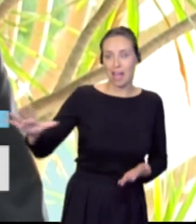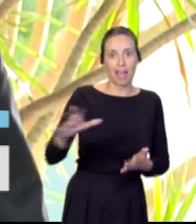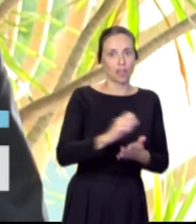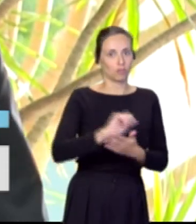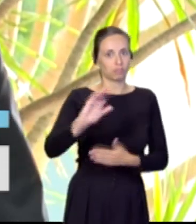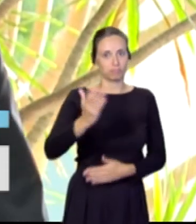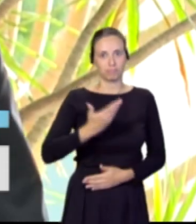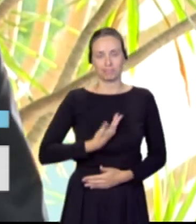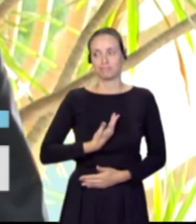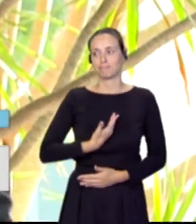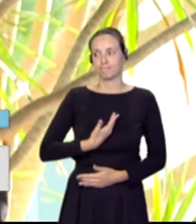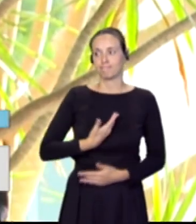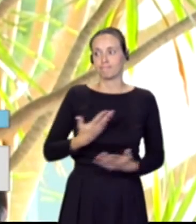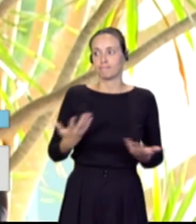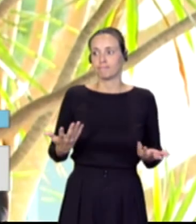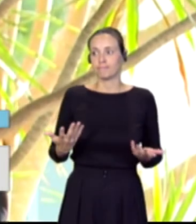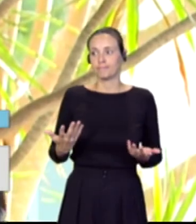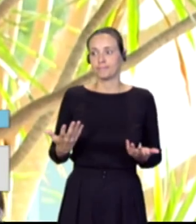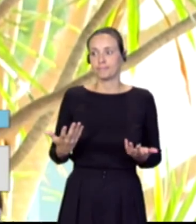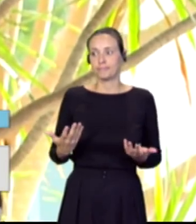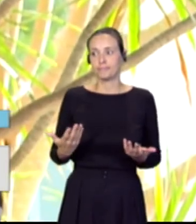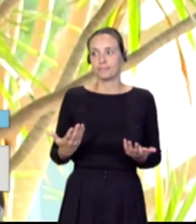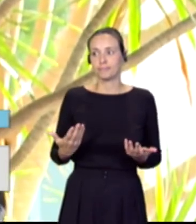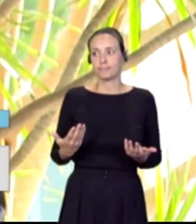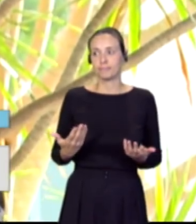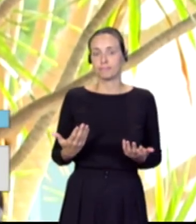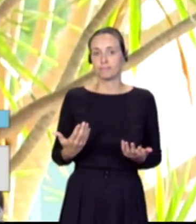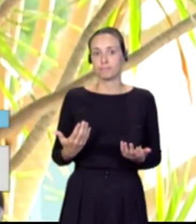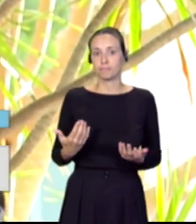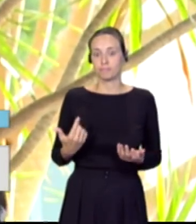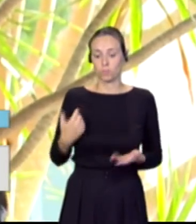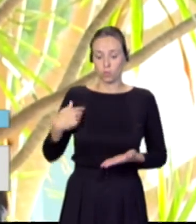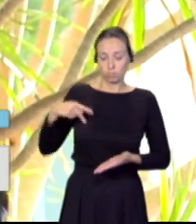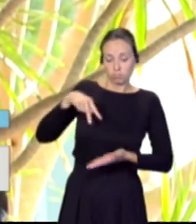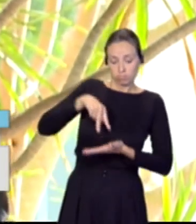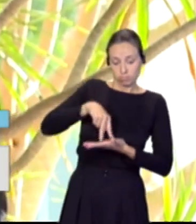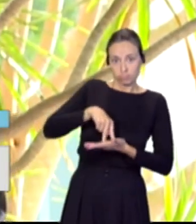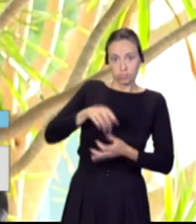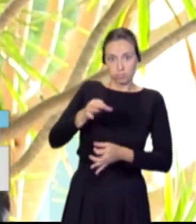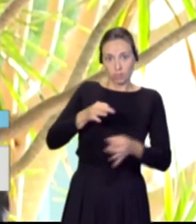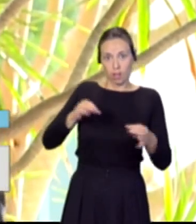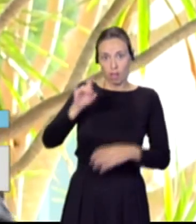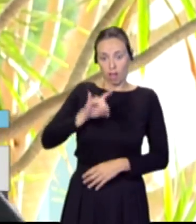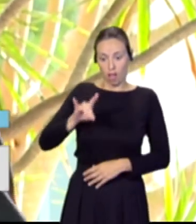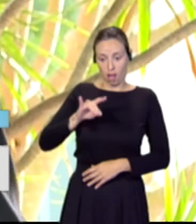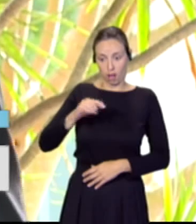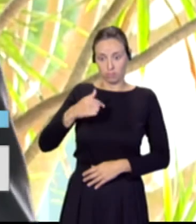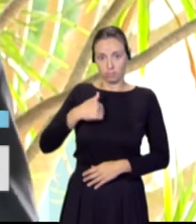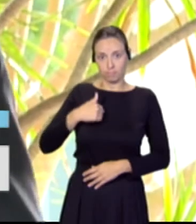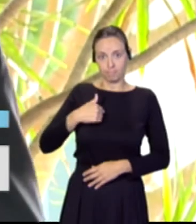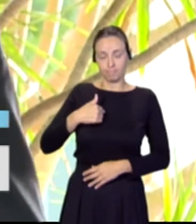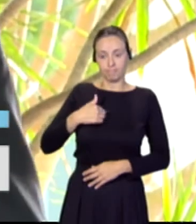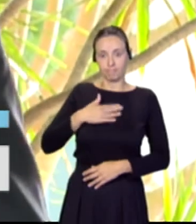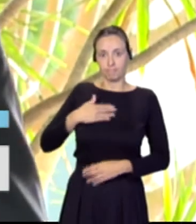Y quiero que mi presencia aquí en las islas traslade este mensaje